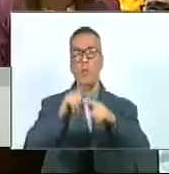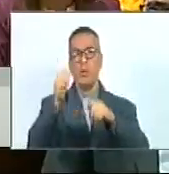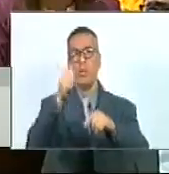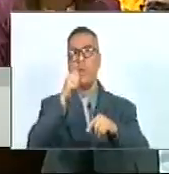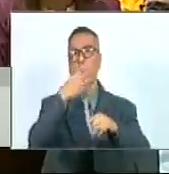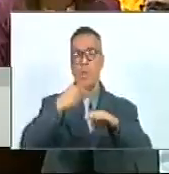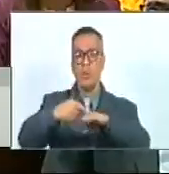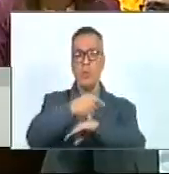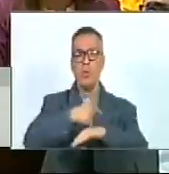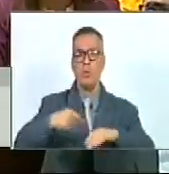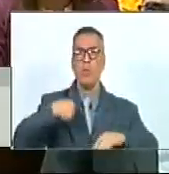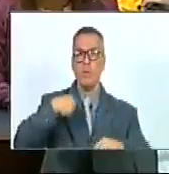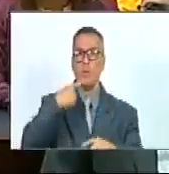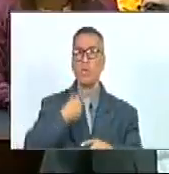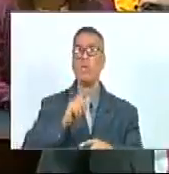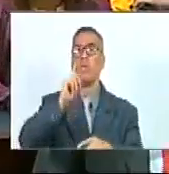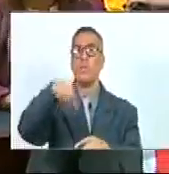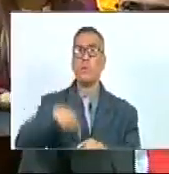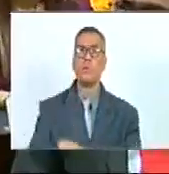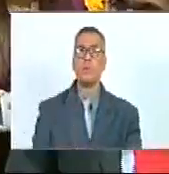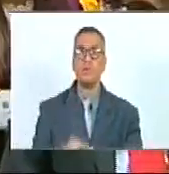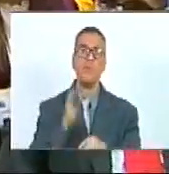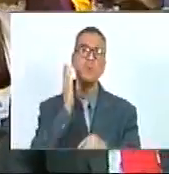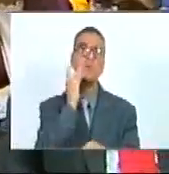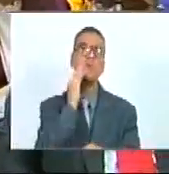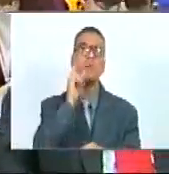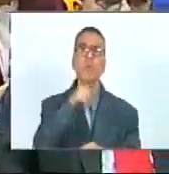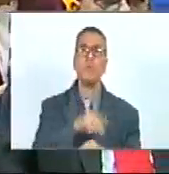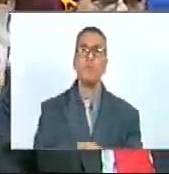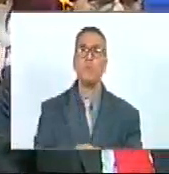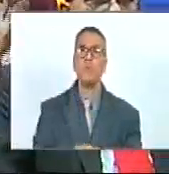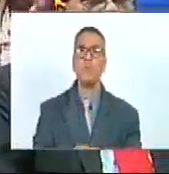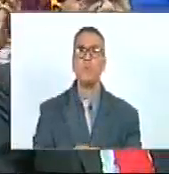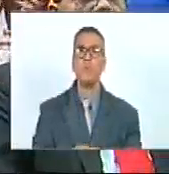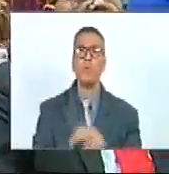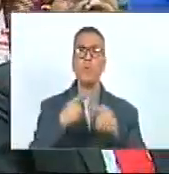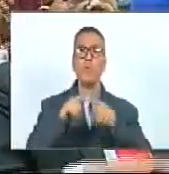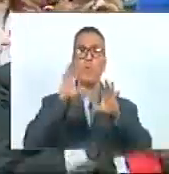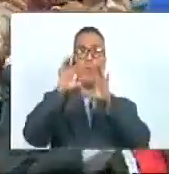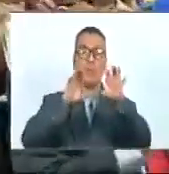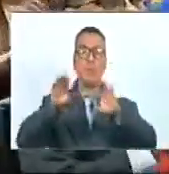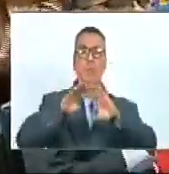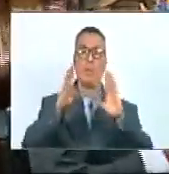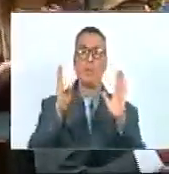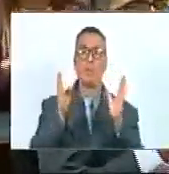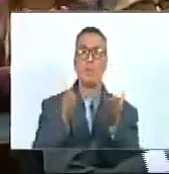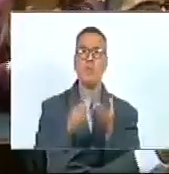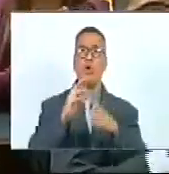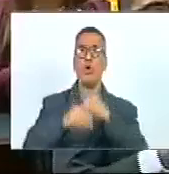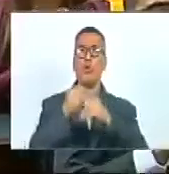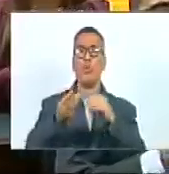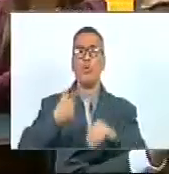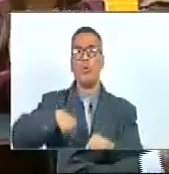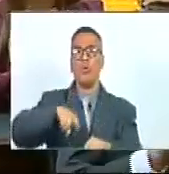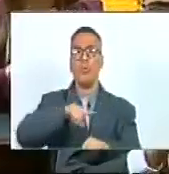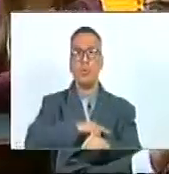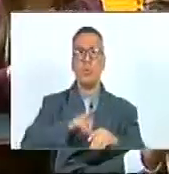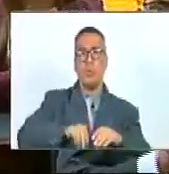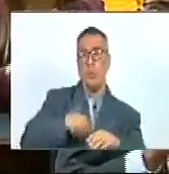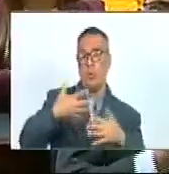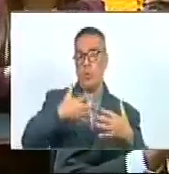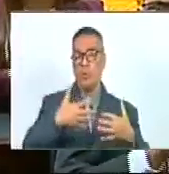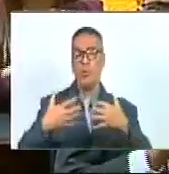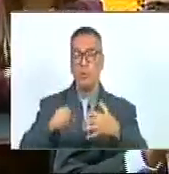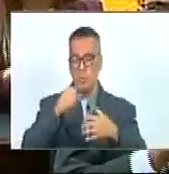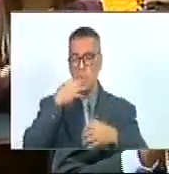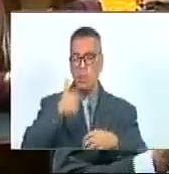el buen gobierno que sirve también de ejemplo para los otros países del mundo de cómo nosotros podemos luchar